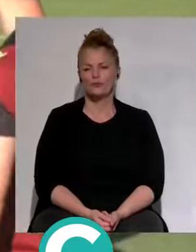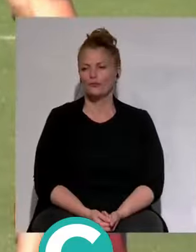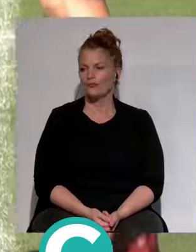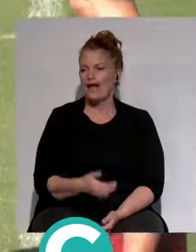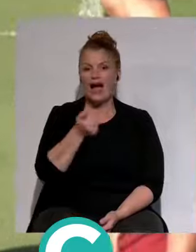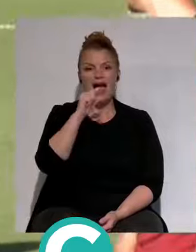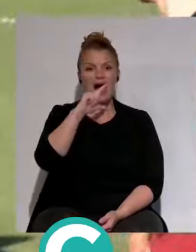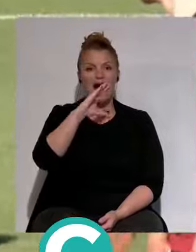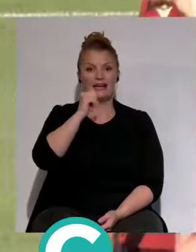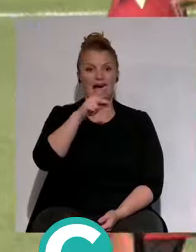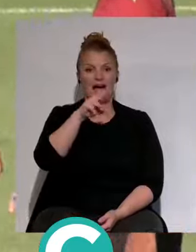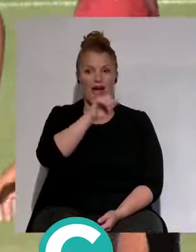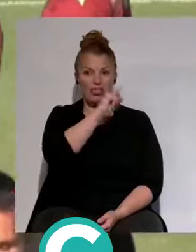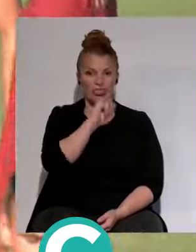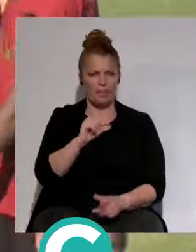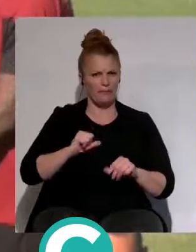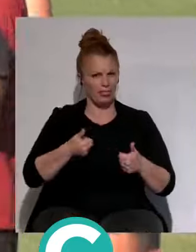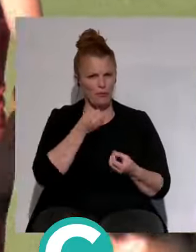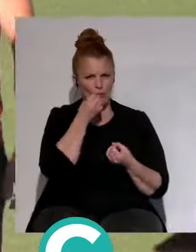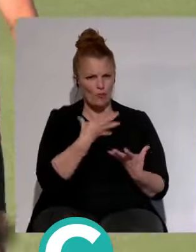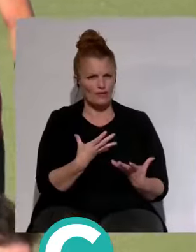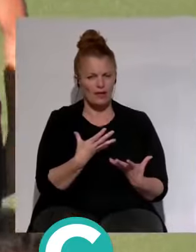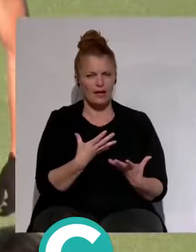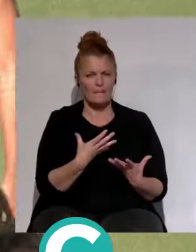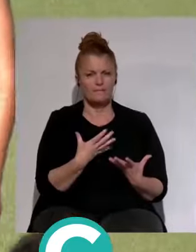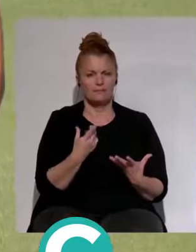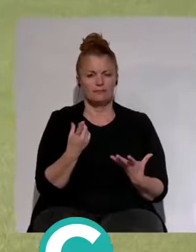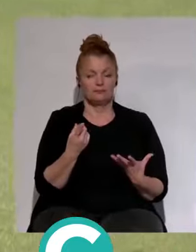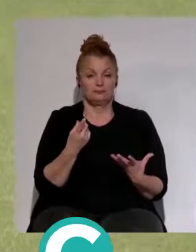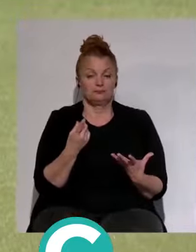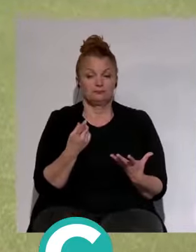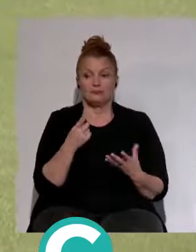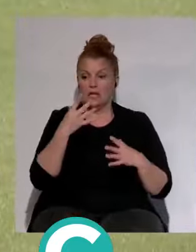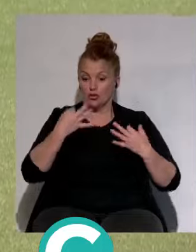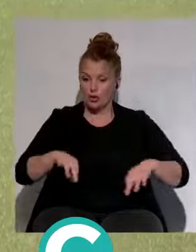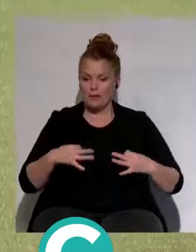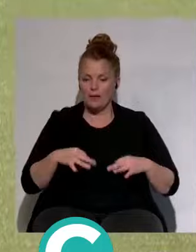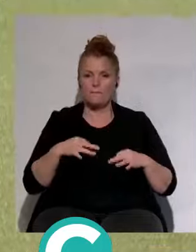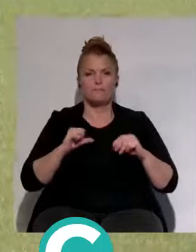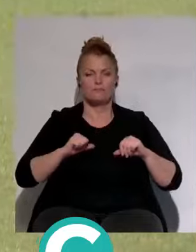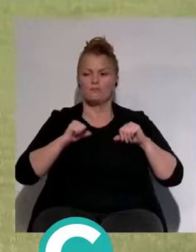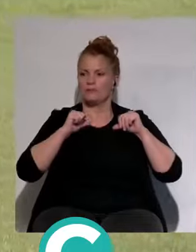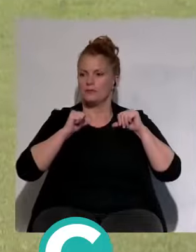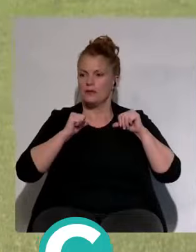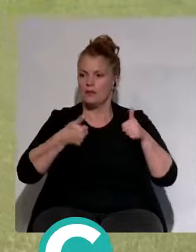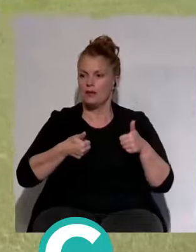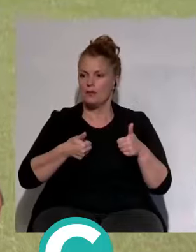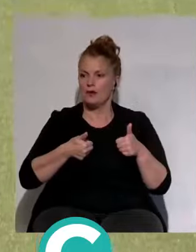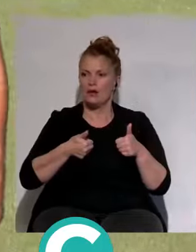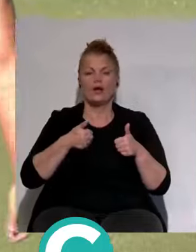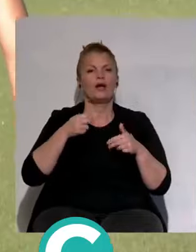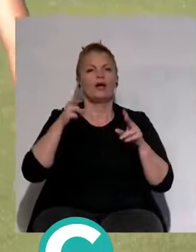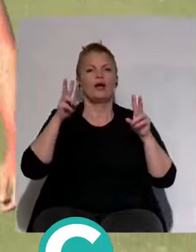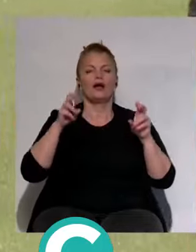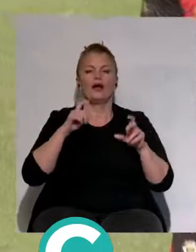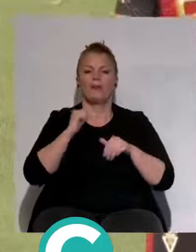Alcará empezó bien se... Y es más poco que podemos salvar. Como es normal empezó luego en la